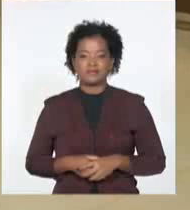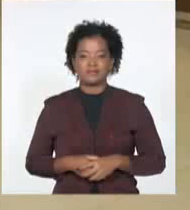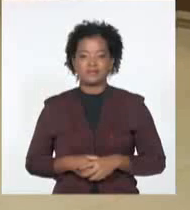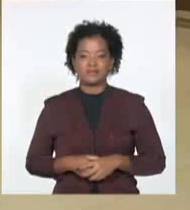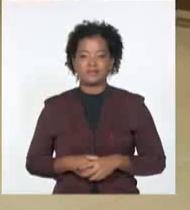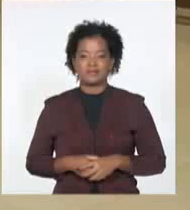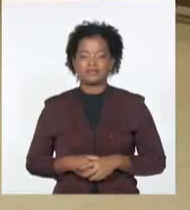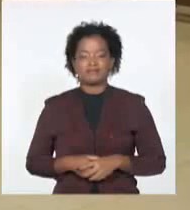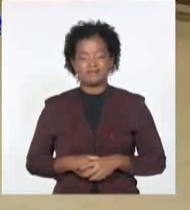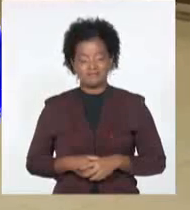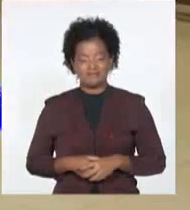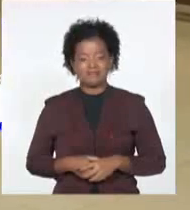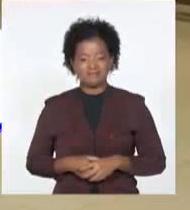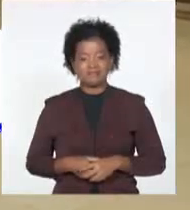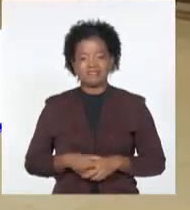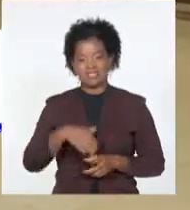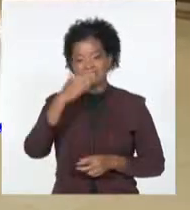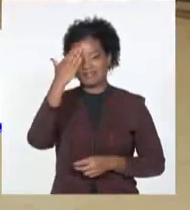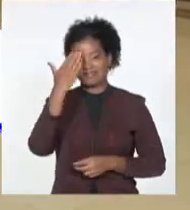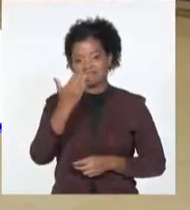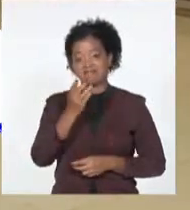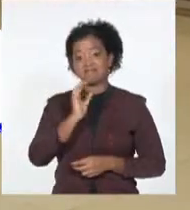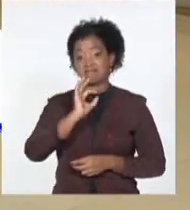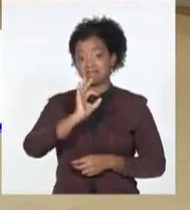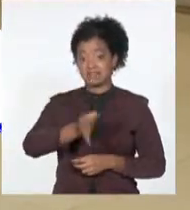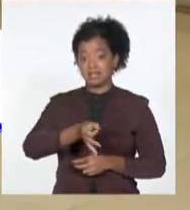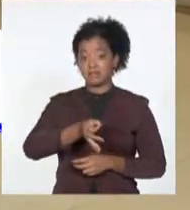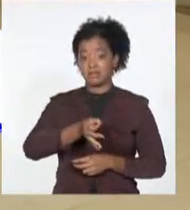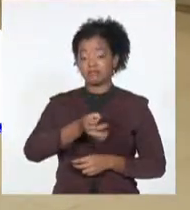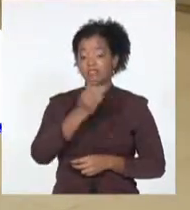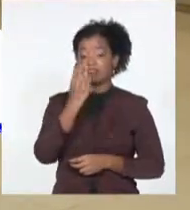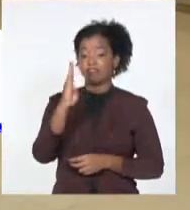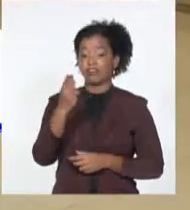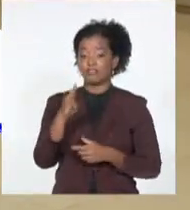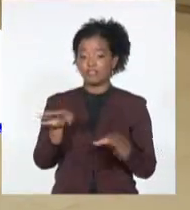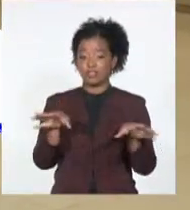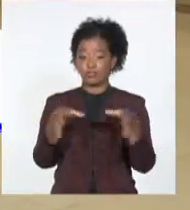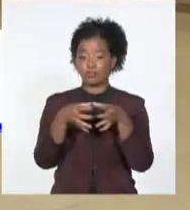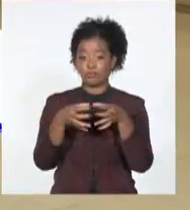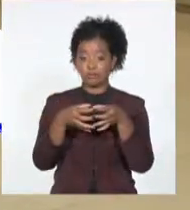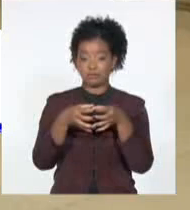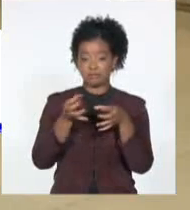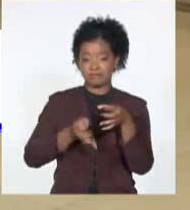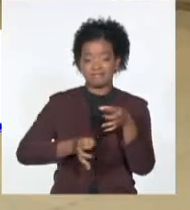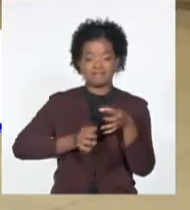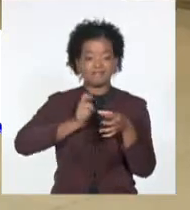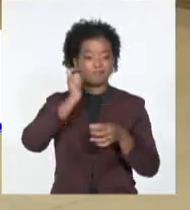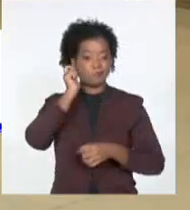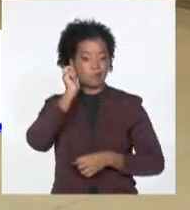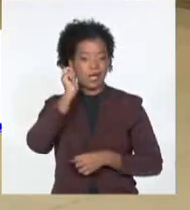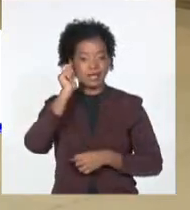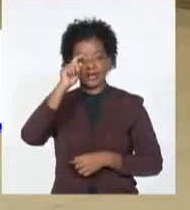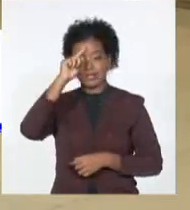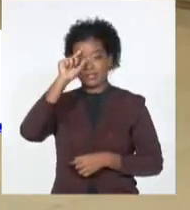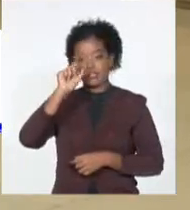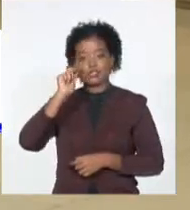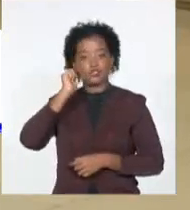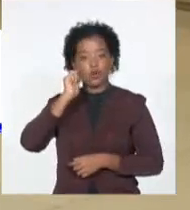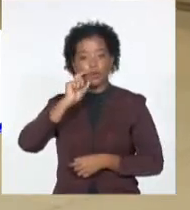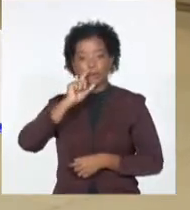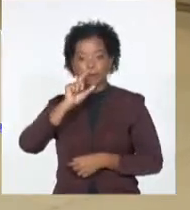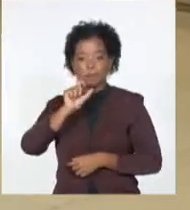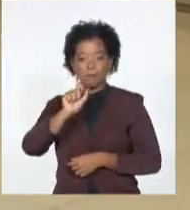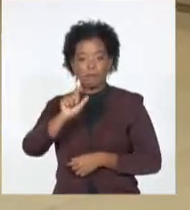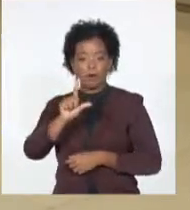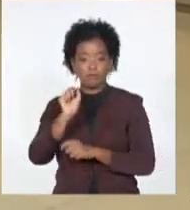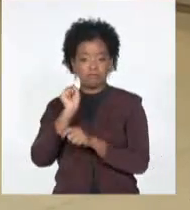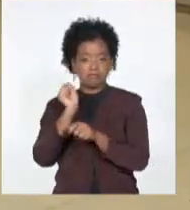Gracias Andy. Pues efectivamente con medalla de bronce cerró la actuación de la Selección Nacional de Softball Femenino de Cuba. En su paso por